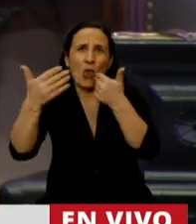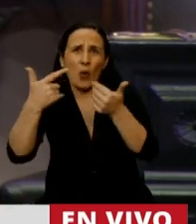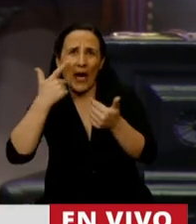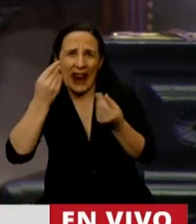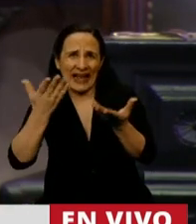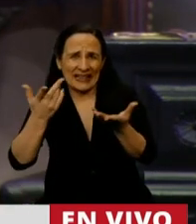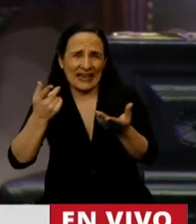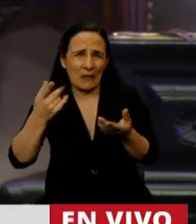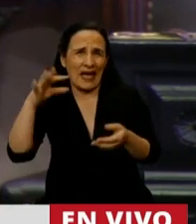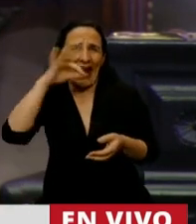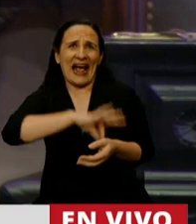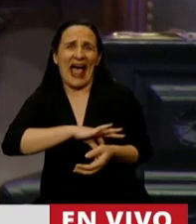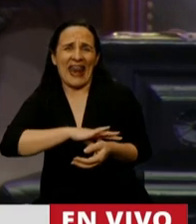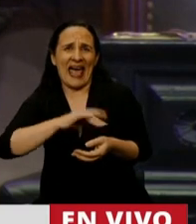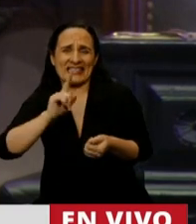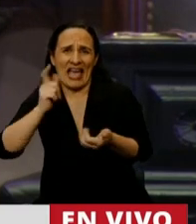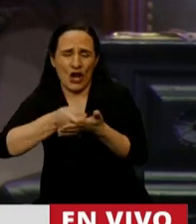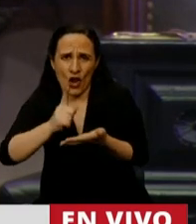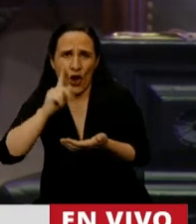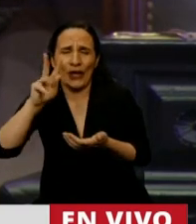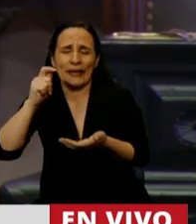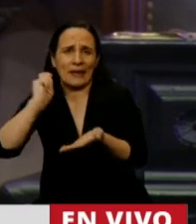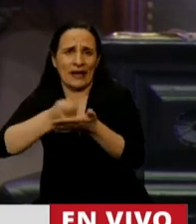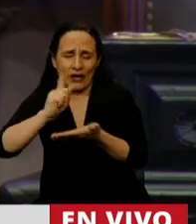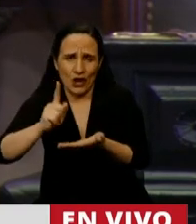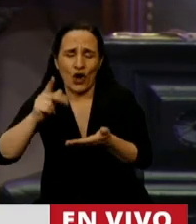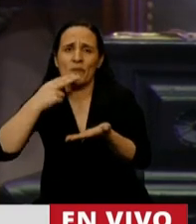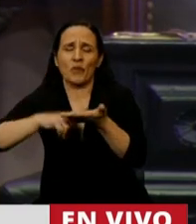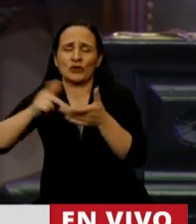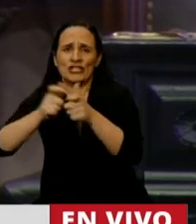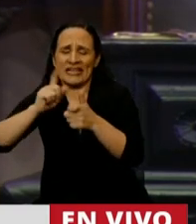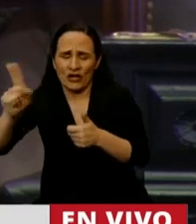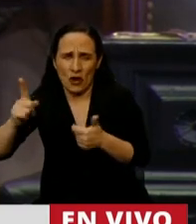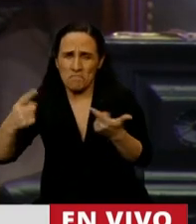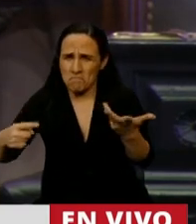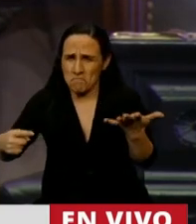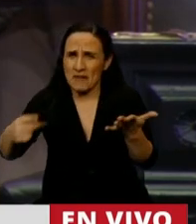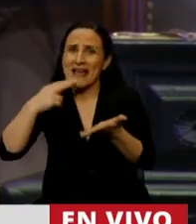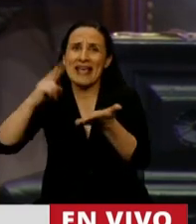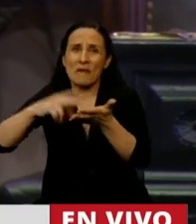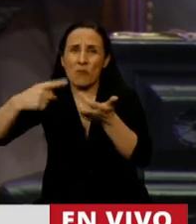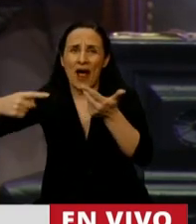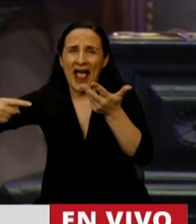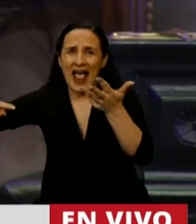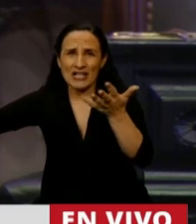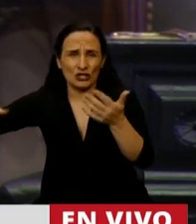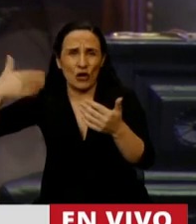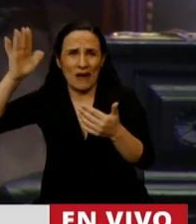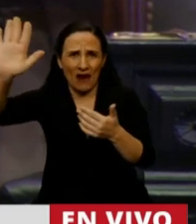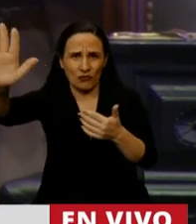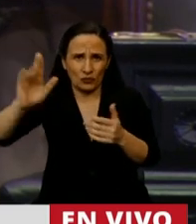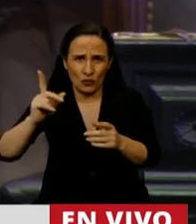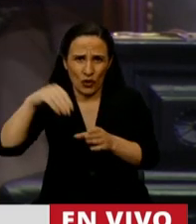eximir ganancias, eximir IVA, eximir bienes personales, impuesto al cheque, y todo otro impuesto que se trate en el futuro.